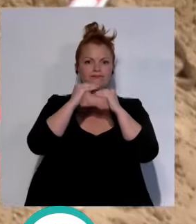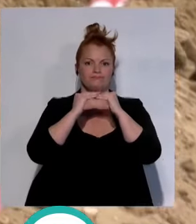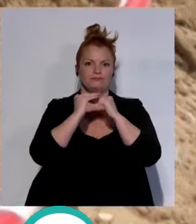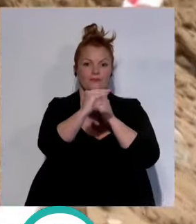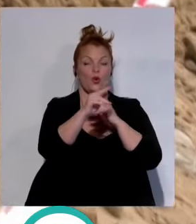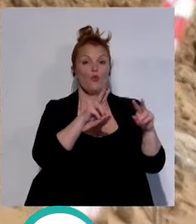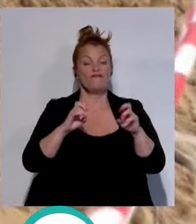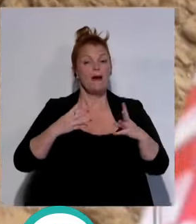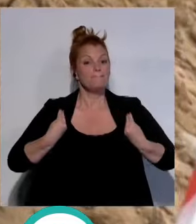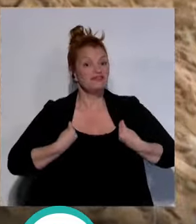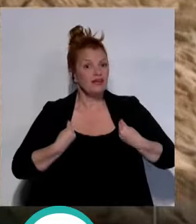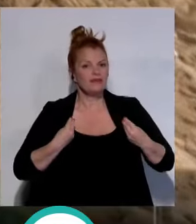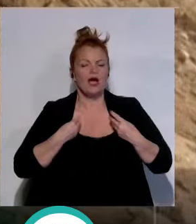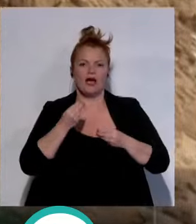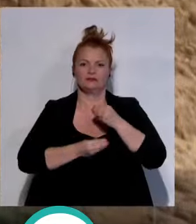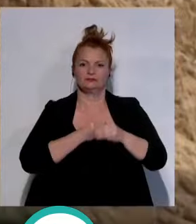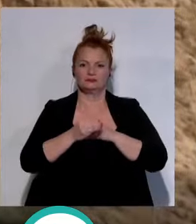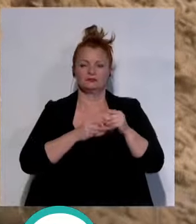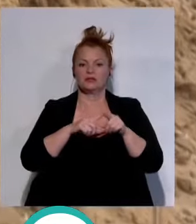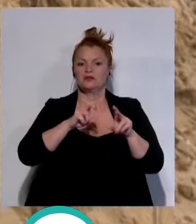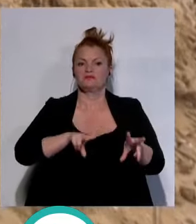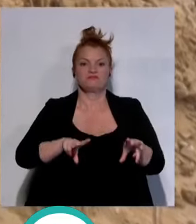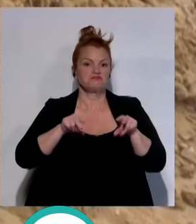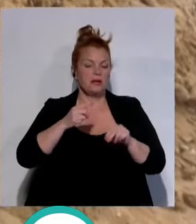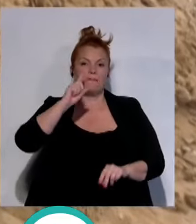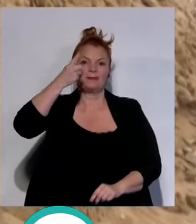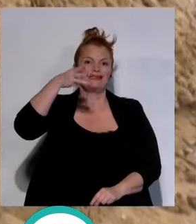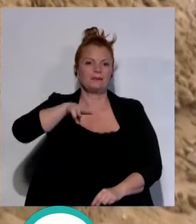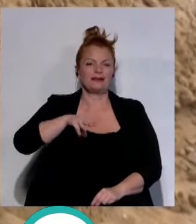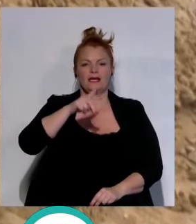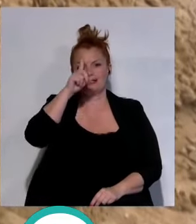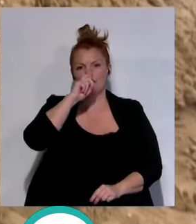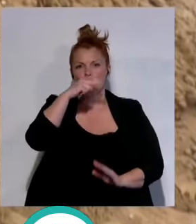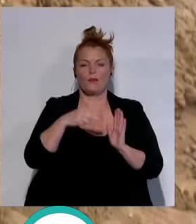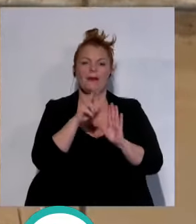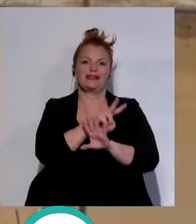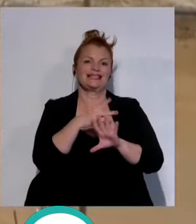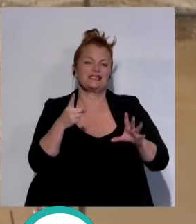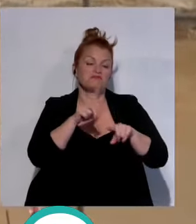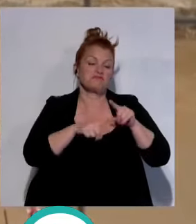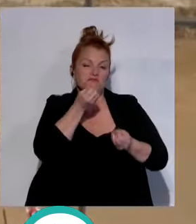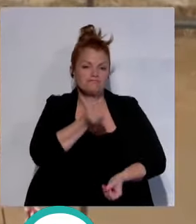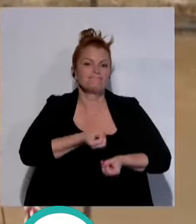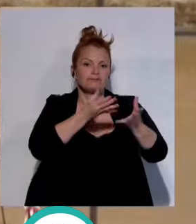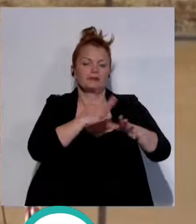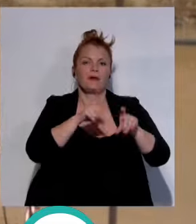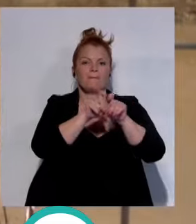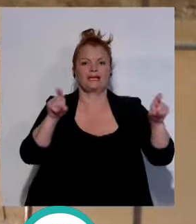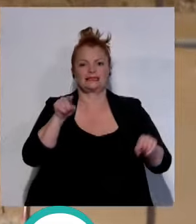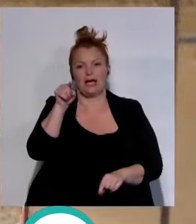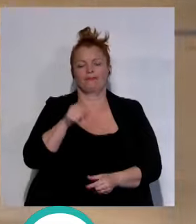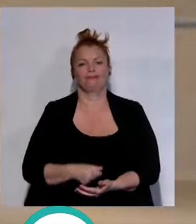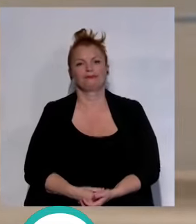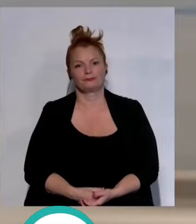nuevas viviendas se habrán ultimado en el primer trimestre de 2026 según ha informado la empresa Procasa